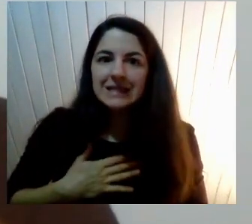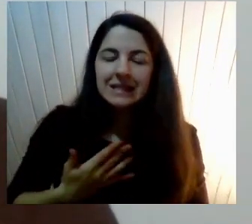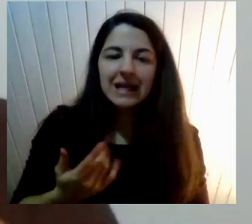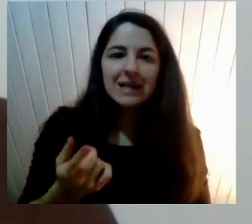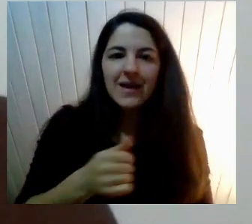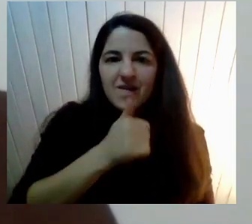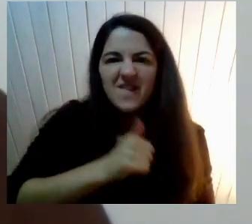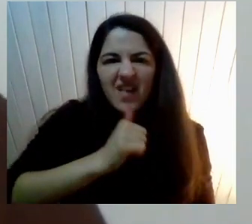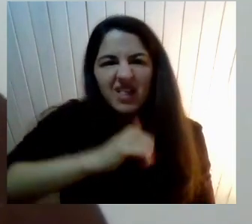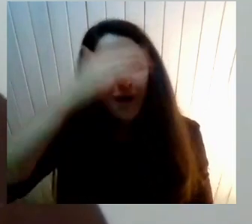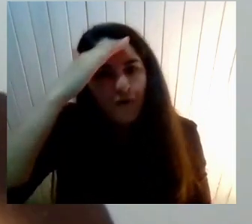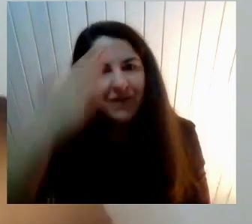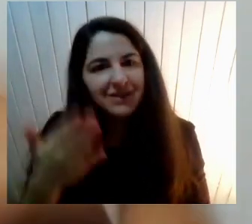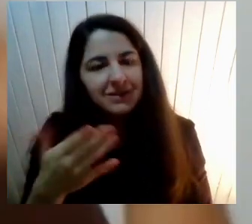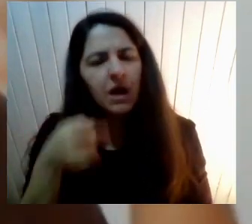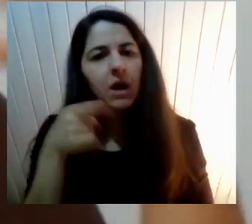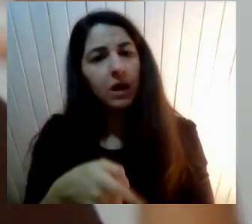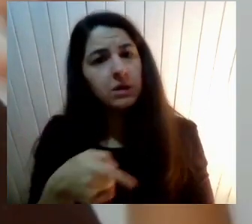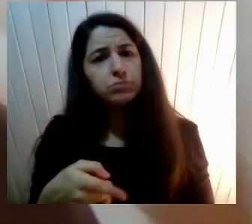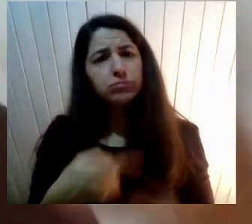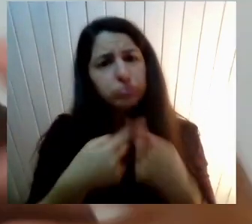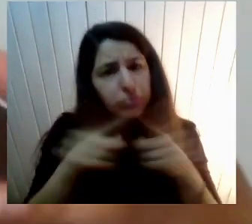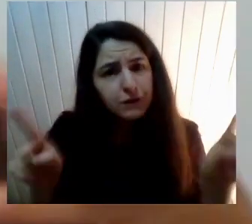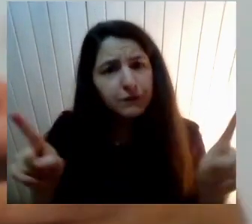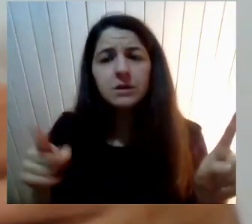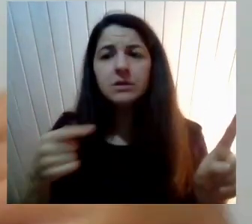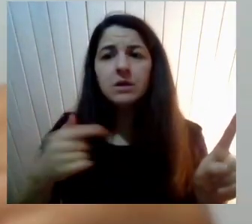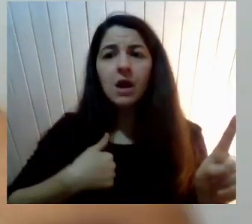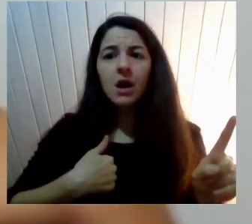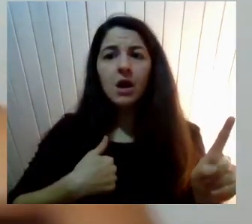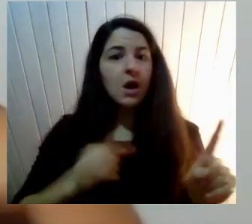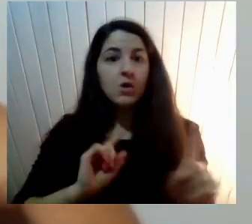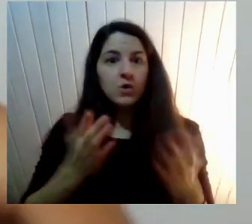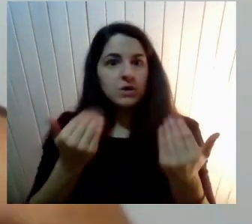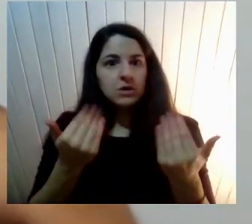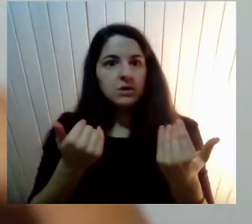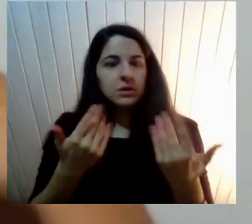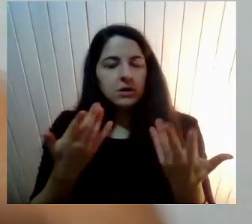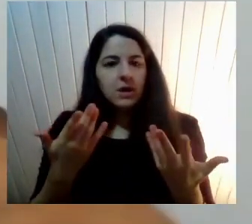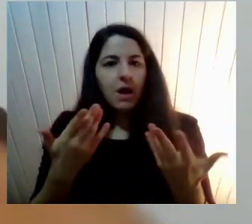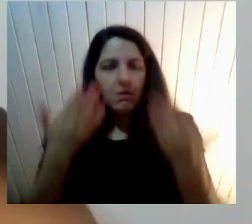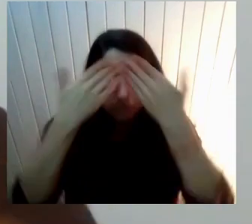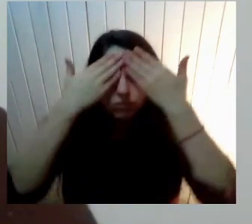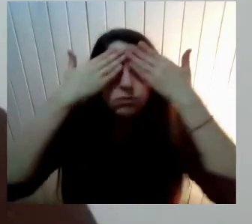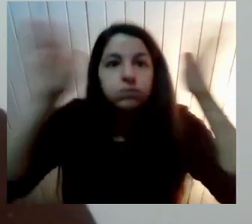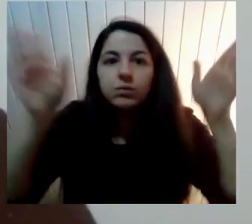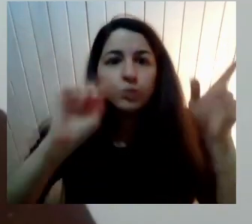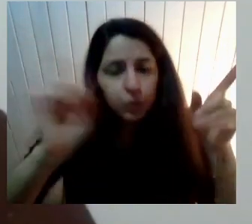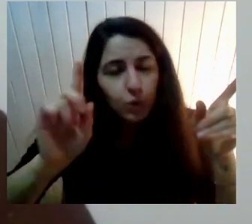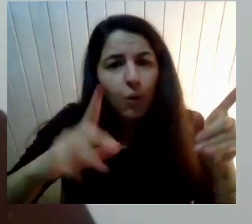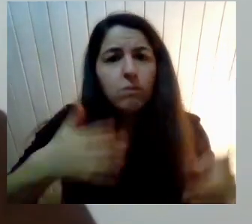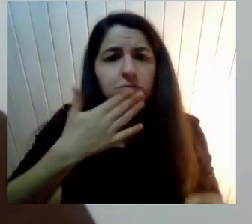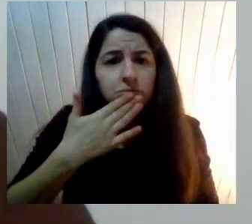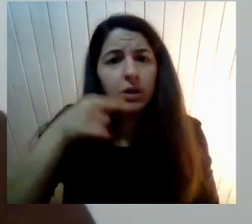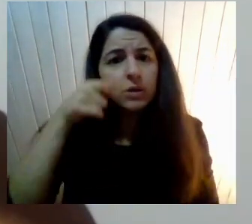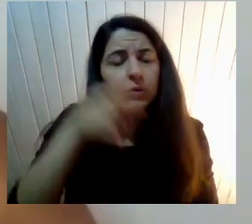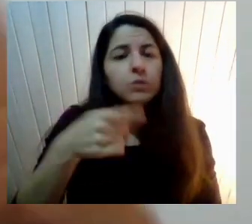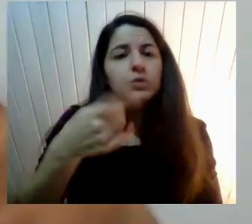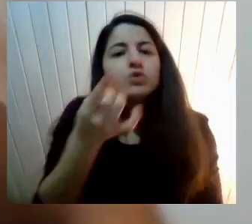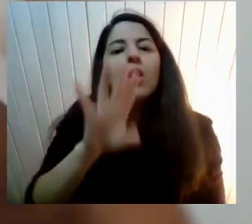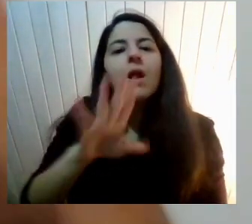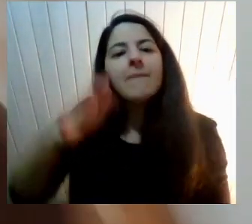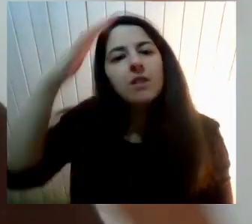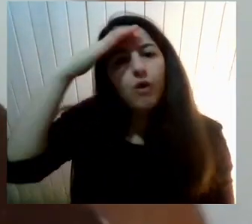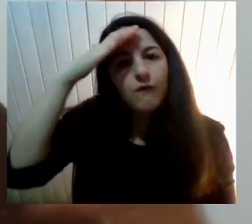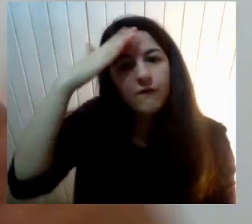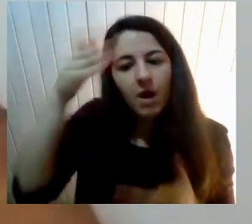Que hay la educación Conservadora Digamos Y no necesariamente Ser tan explícito En algunos temas Sino que Poder transmitir Cuáles son las maneras De creer Que todos somos